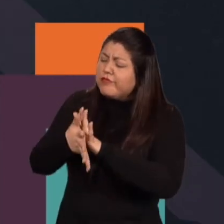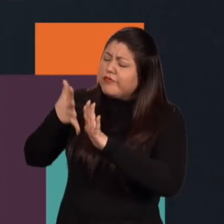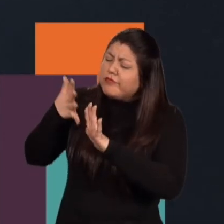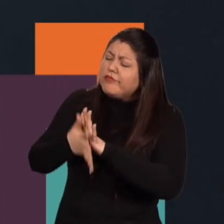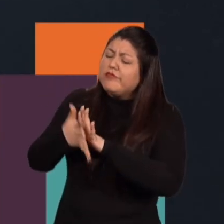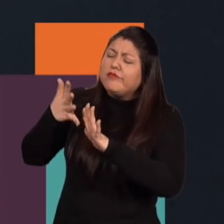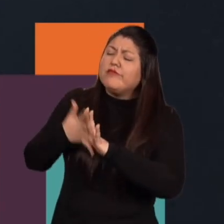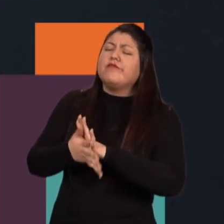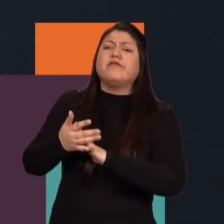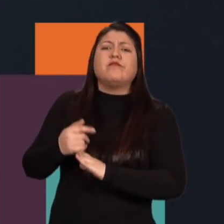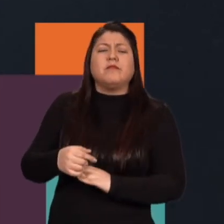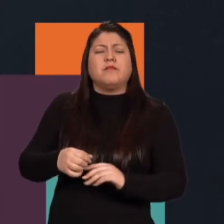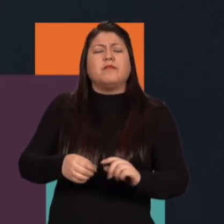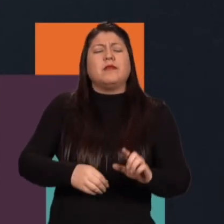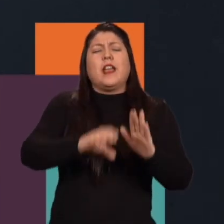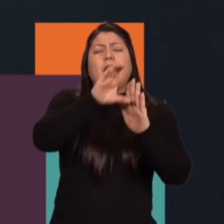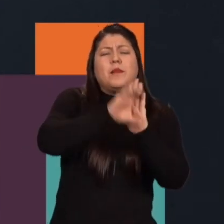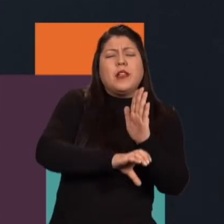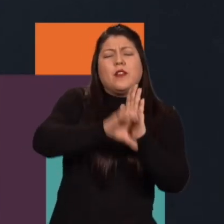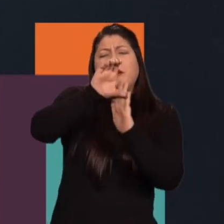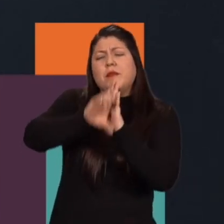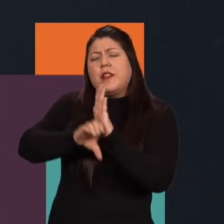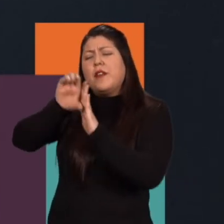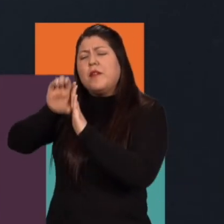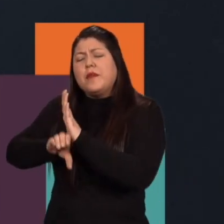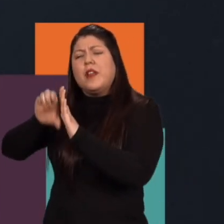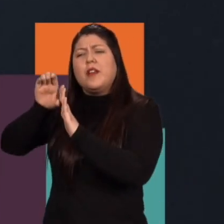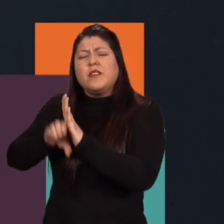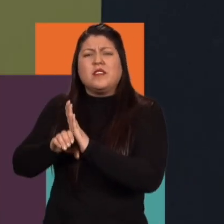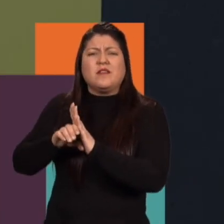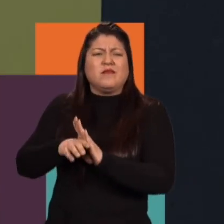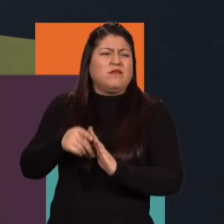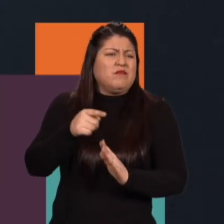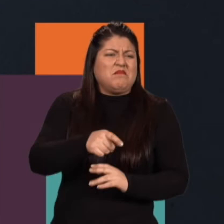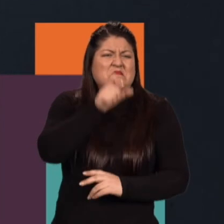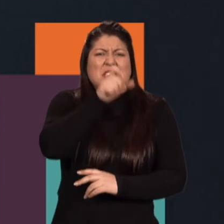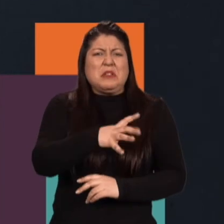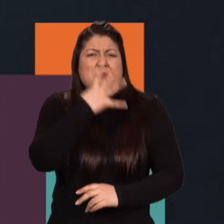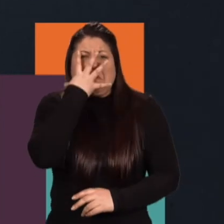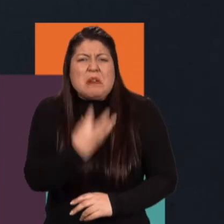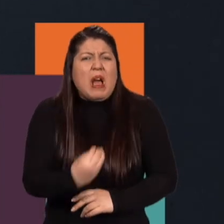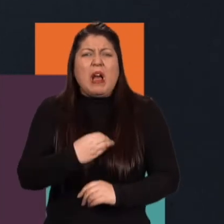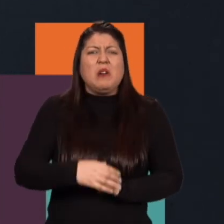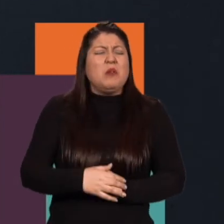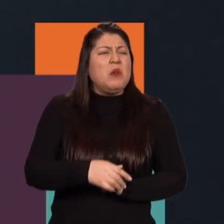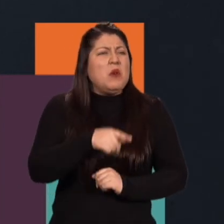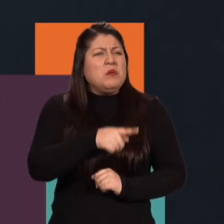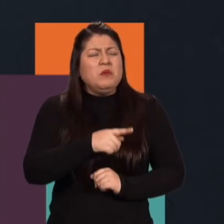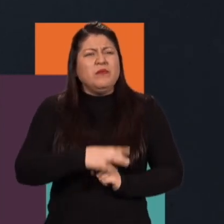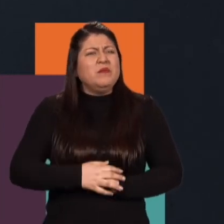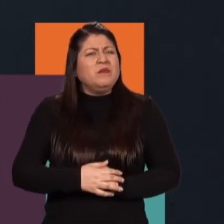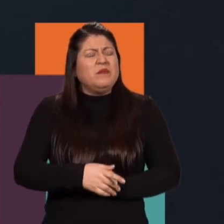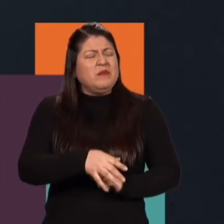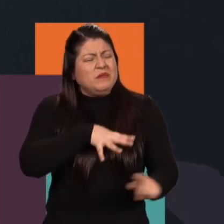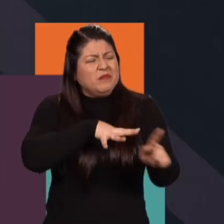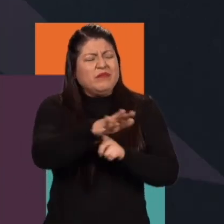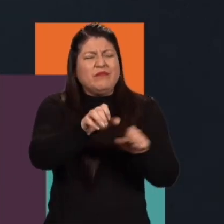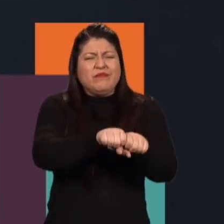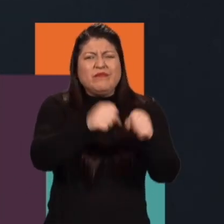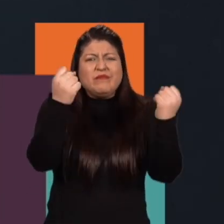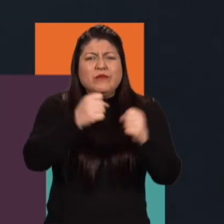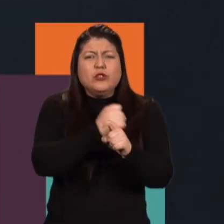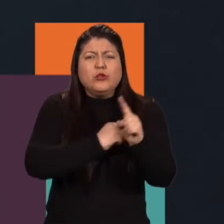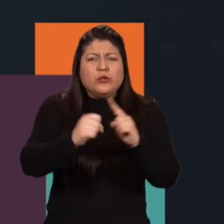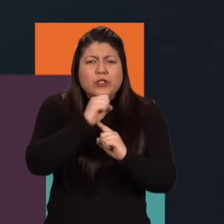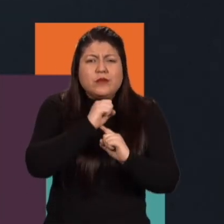de todas esas grandes historias cuando llevas durante siete episodios mostrando un gran malvado un mal que le está haciendo